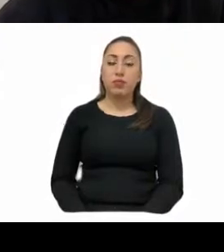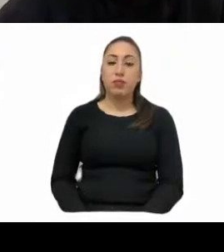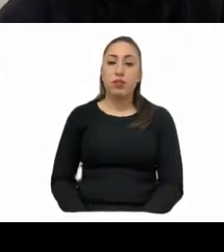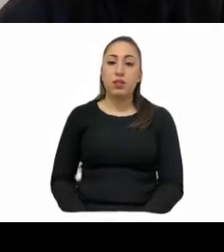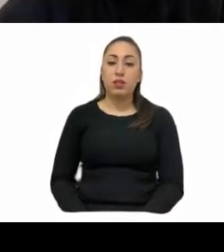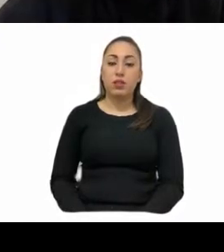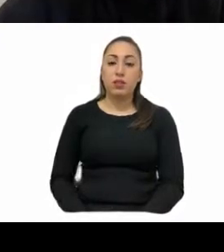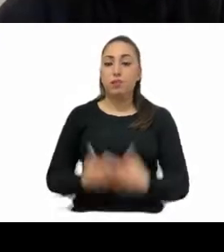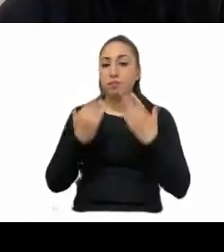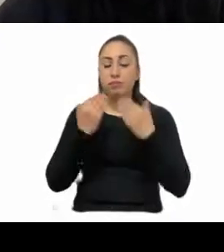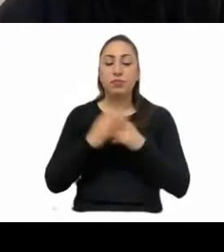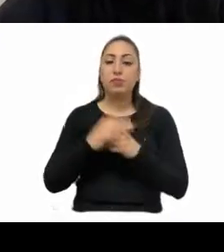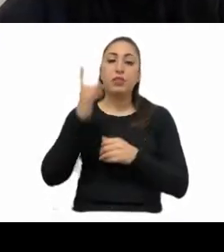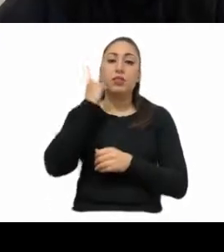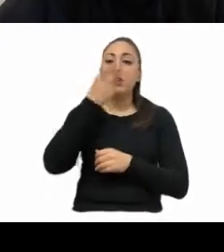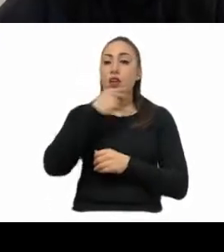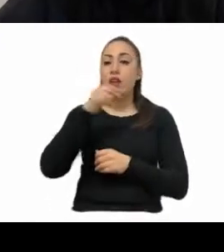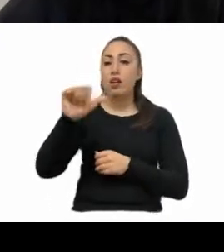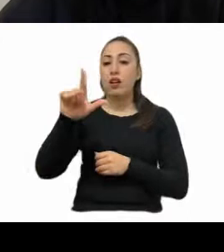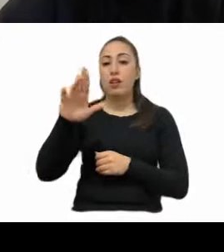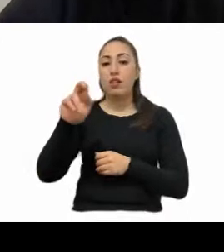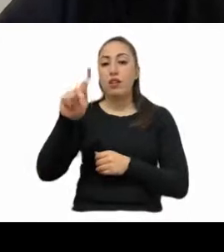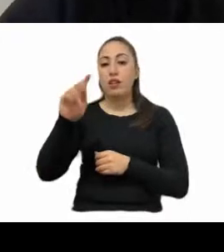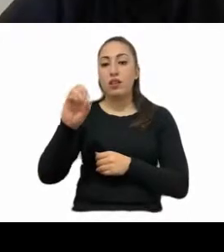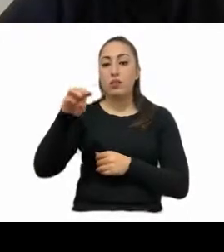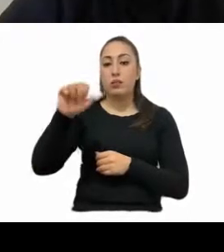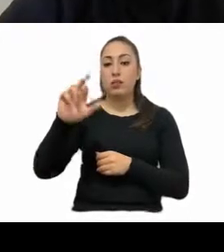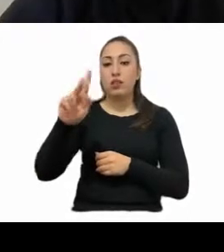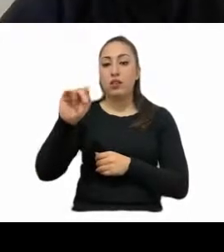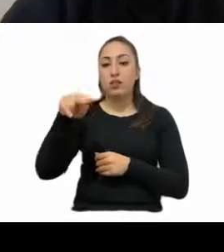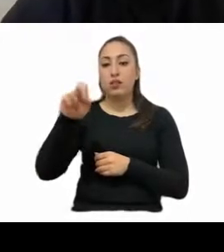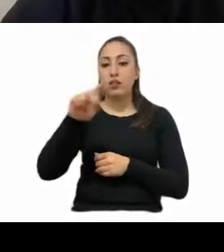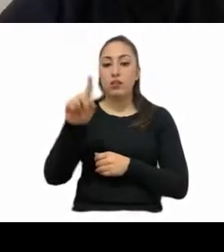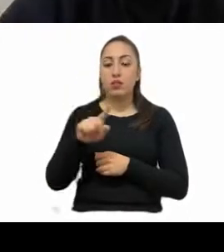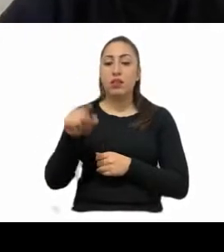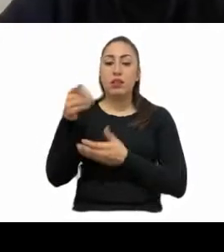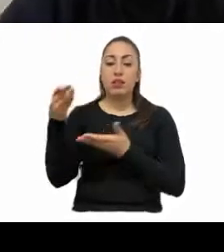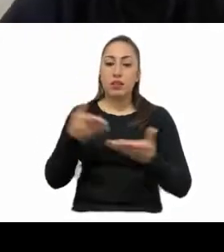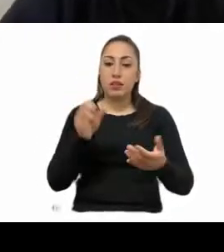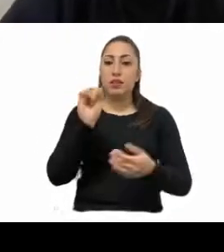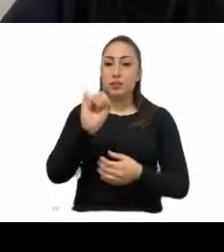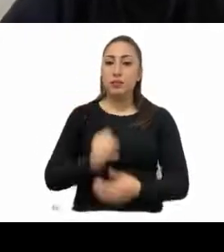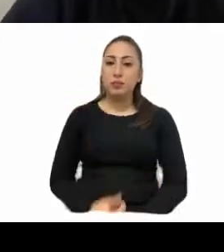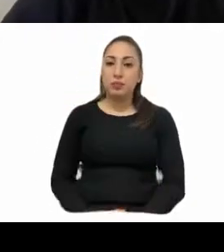Alberto Martínez Urincho. Martínez Urincho presente.